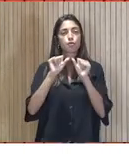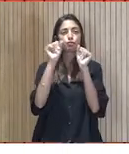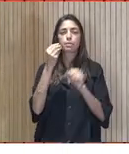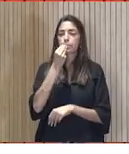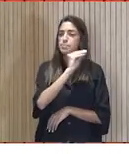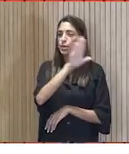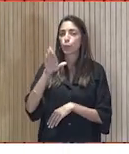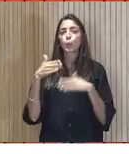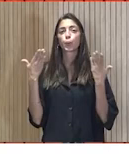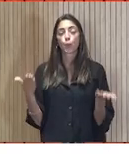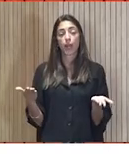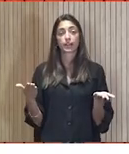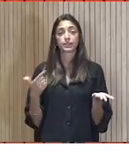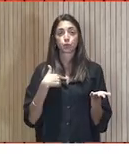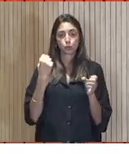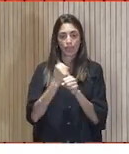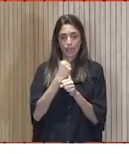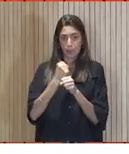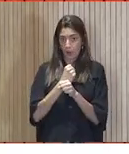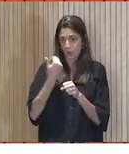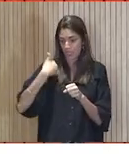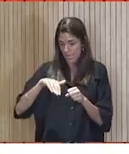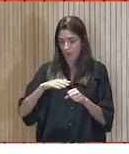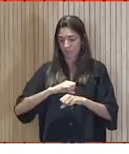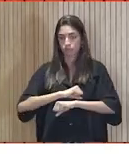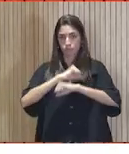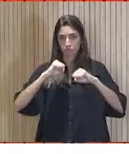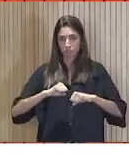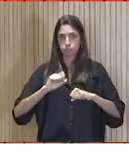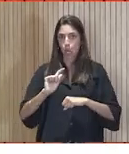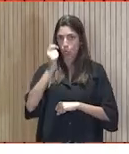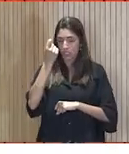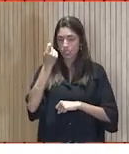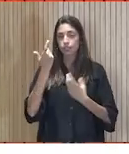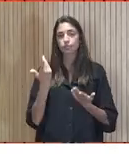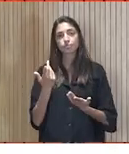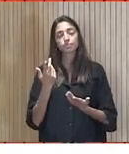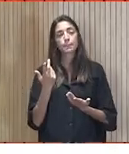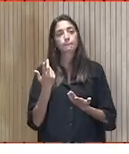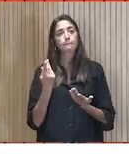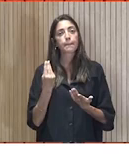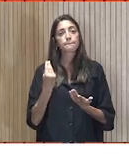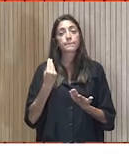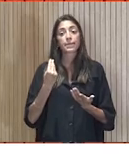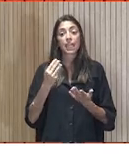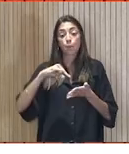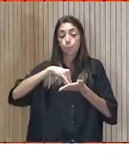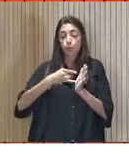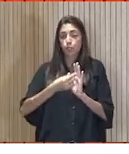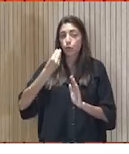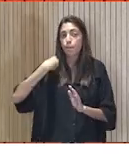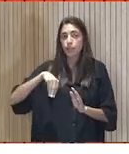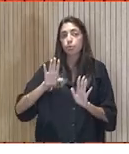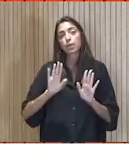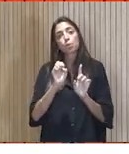una vez ya, después de estar trabajando, ver ese mismo proyecto desde